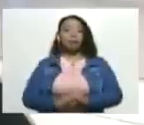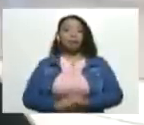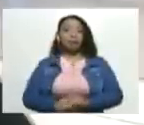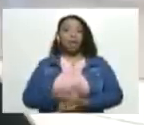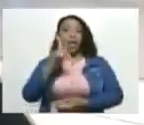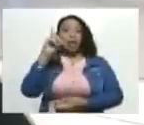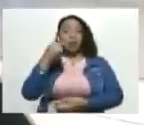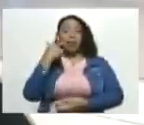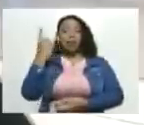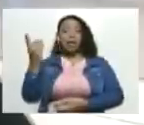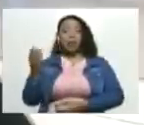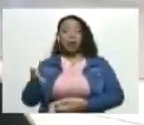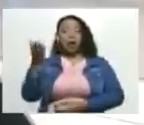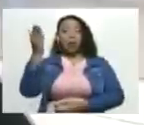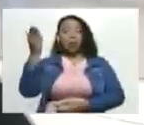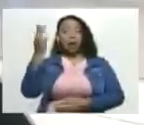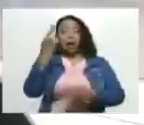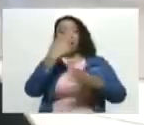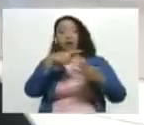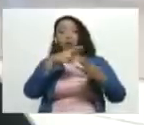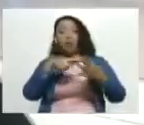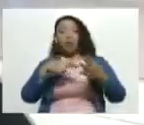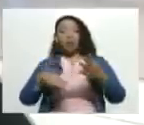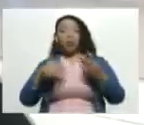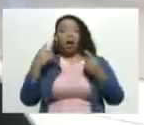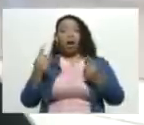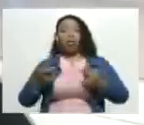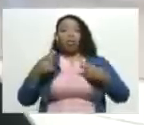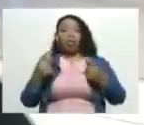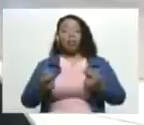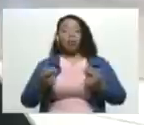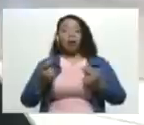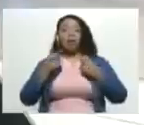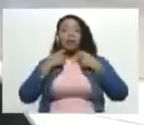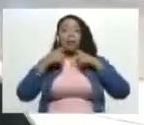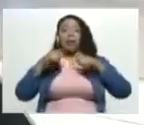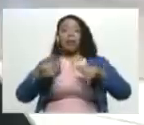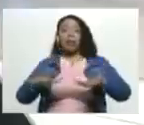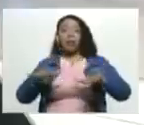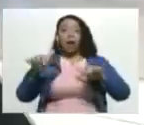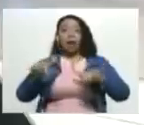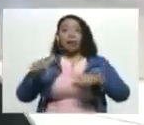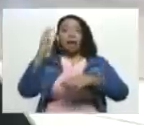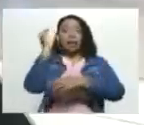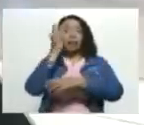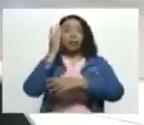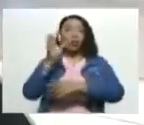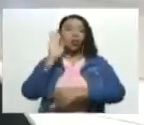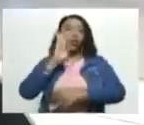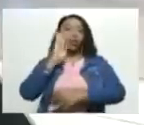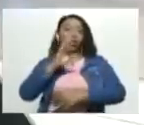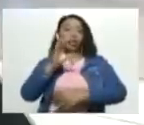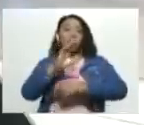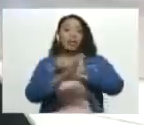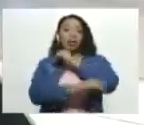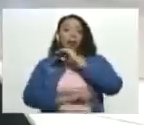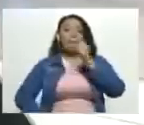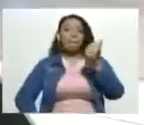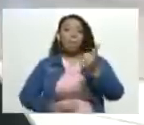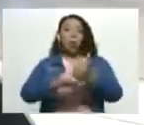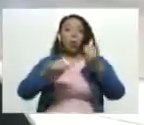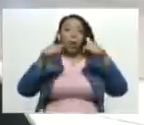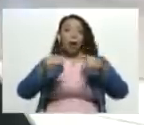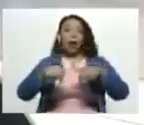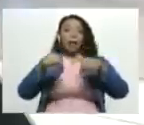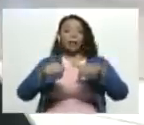detallaba los importantes recursos activos que se ha perdido también a través de estas sanciones ilegales ¿por qué? Impulsadas por esta